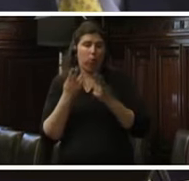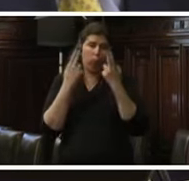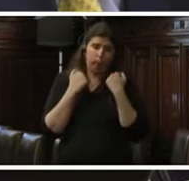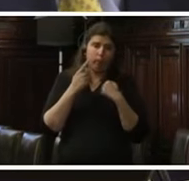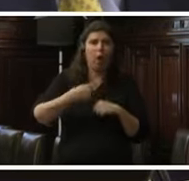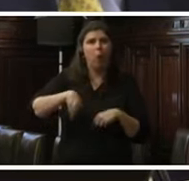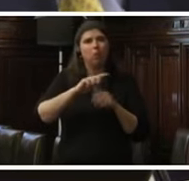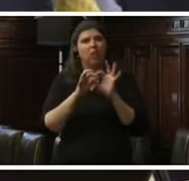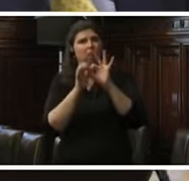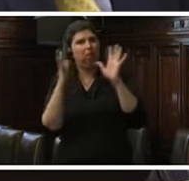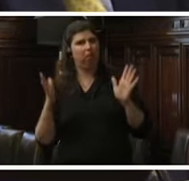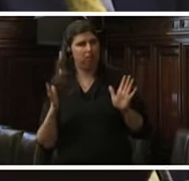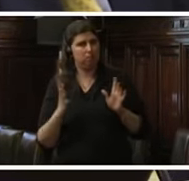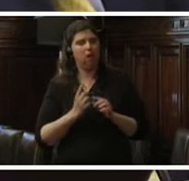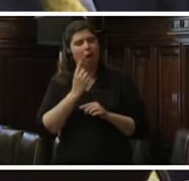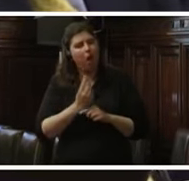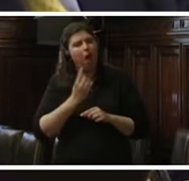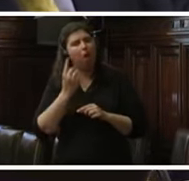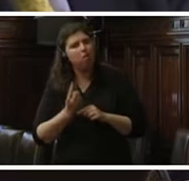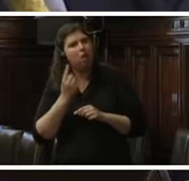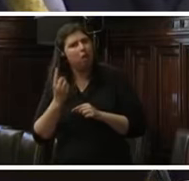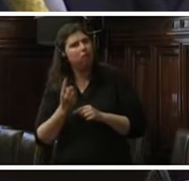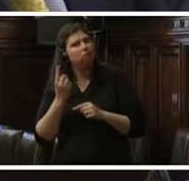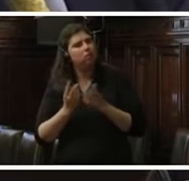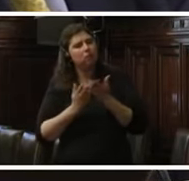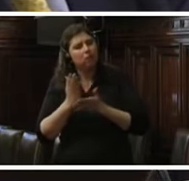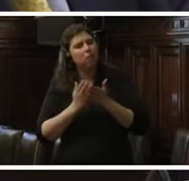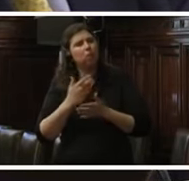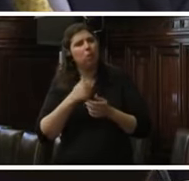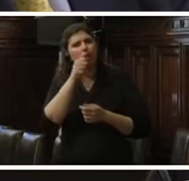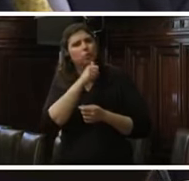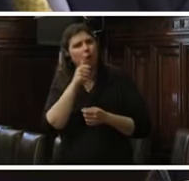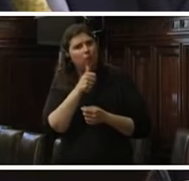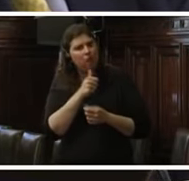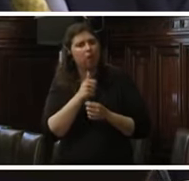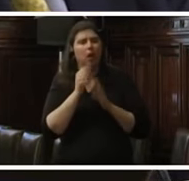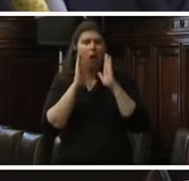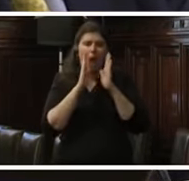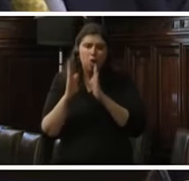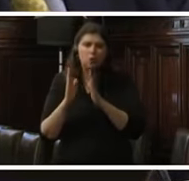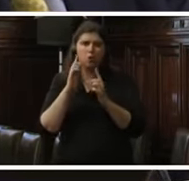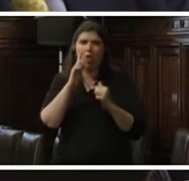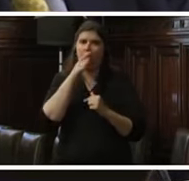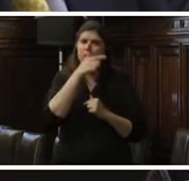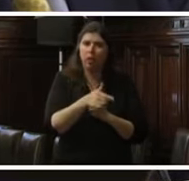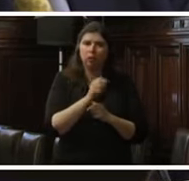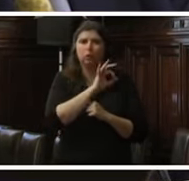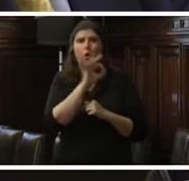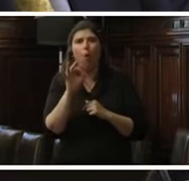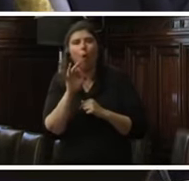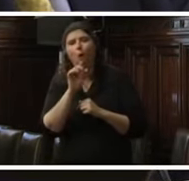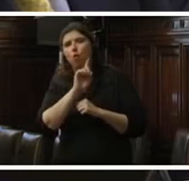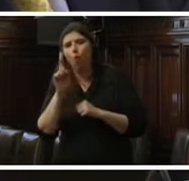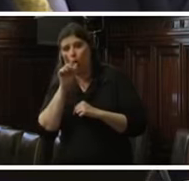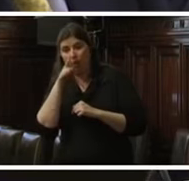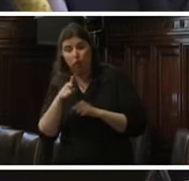independencia cada vez que tenemos que resolver casos vinculados directa e indirectamente con el grupo mayoritario del